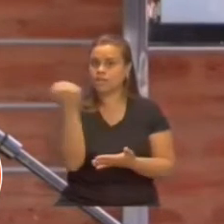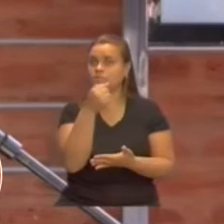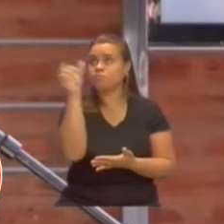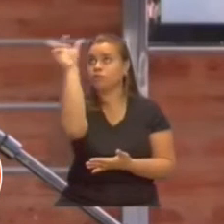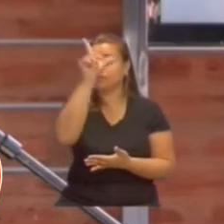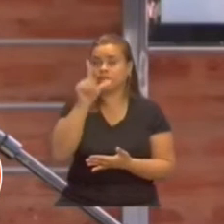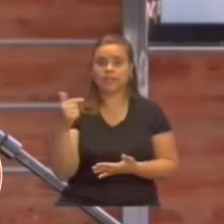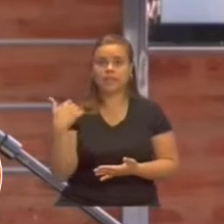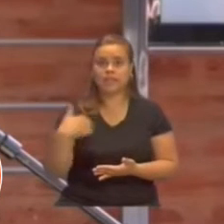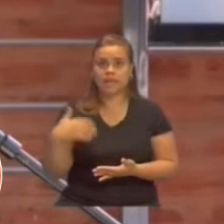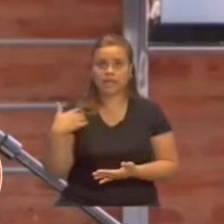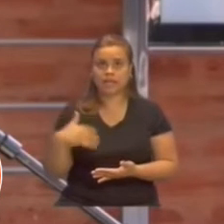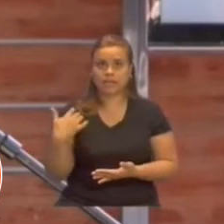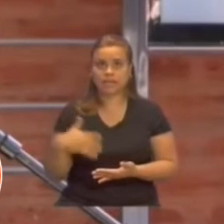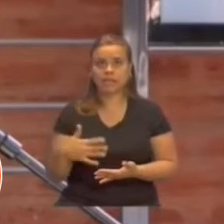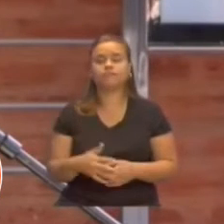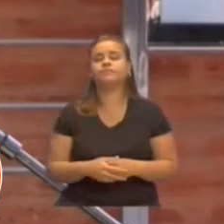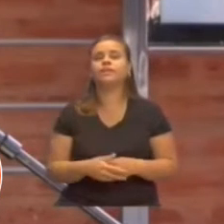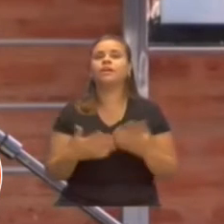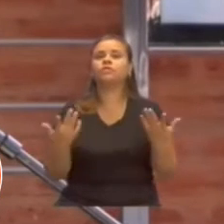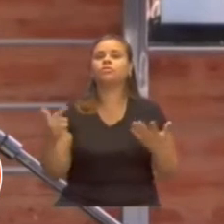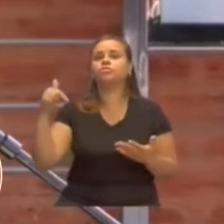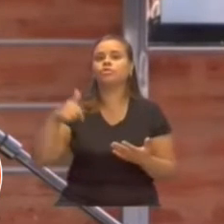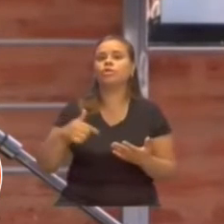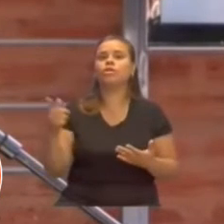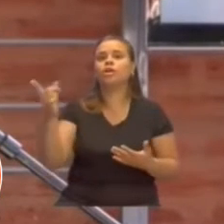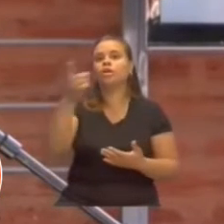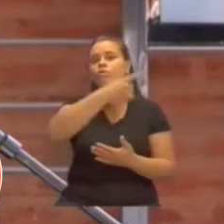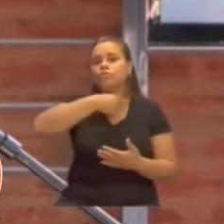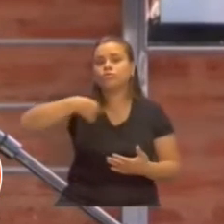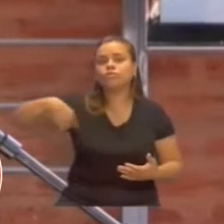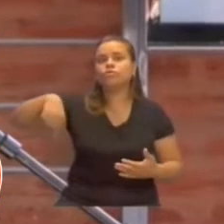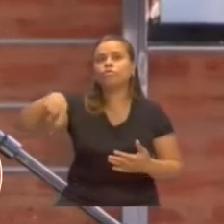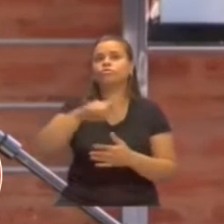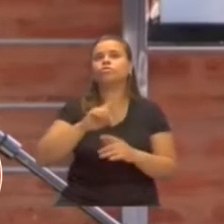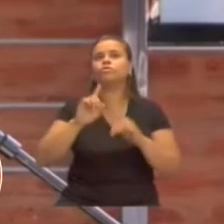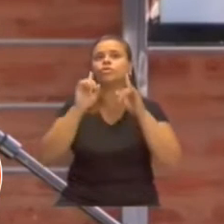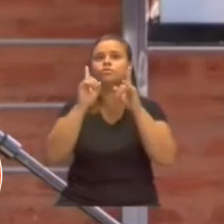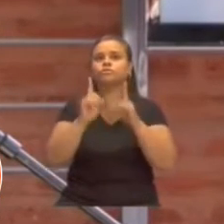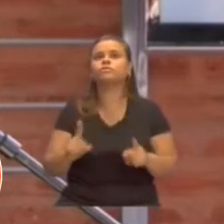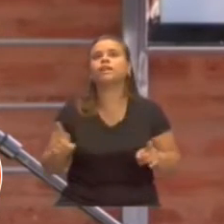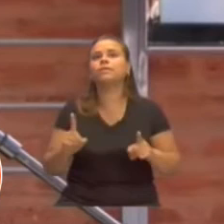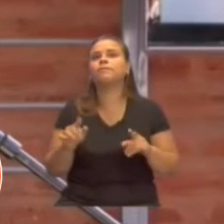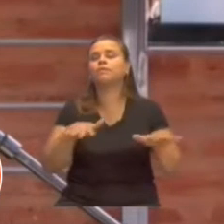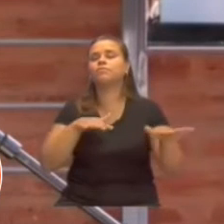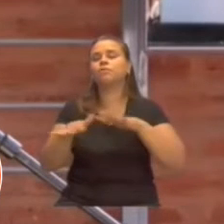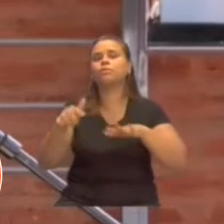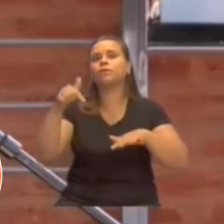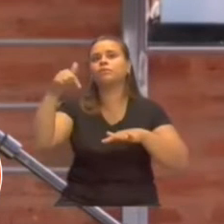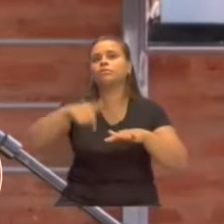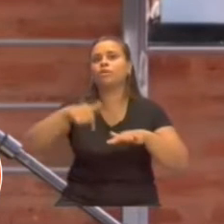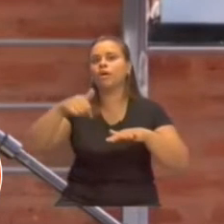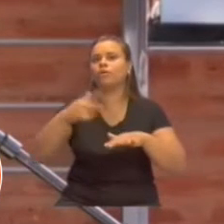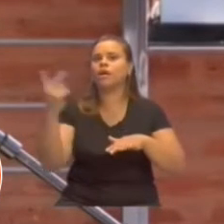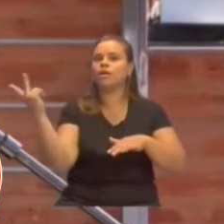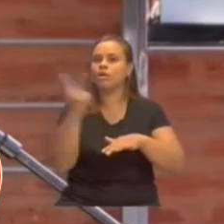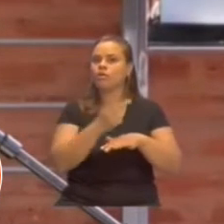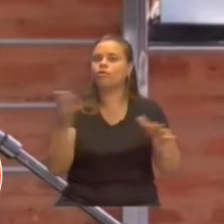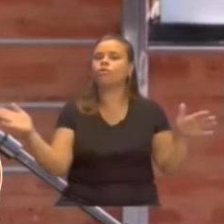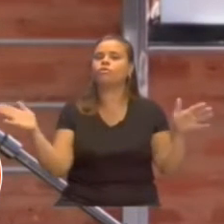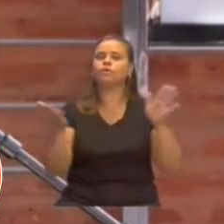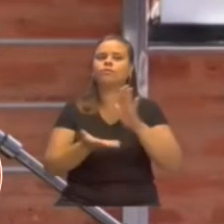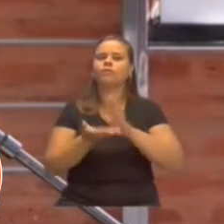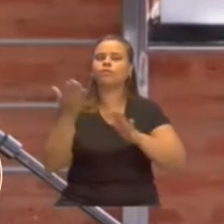hemos trabajado y, obviamente, recibido un sistema de fortalecimiento para el financiamiento y la